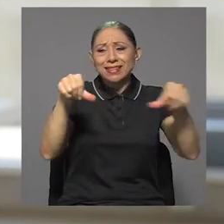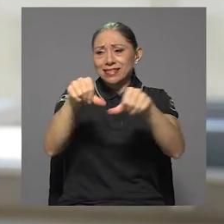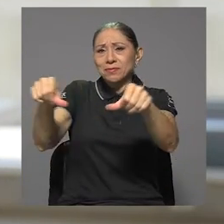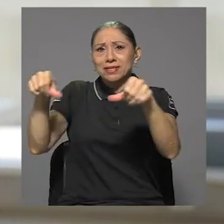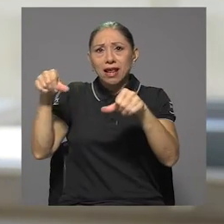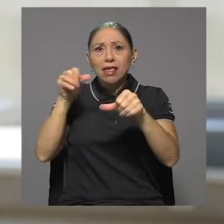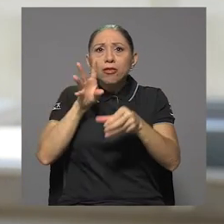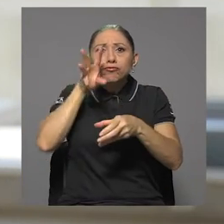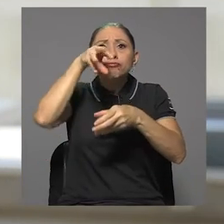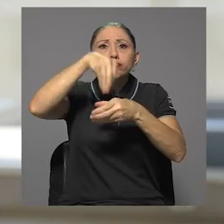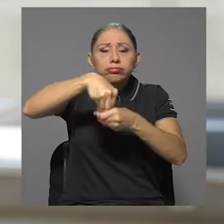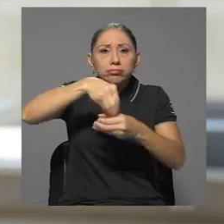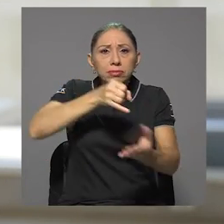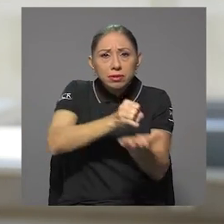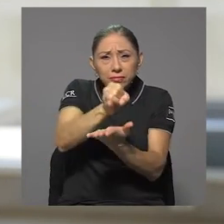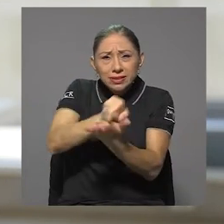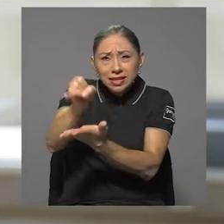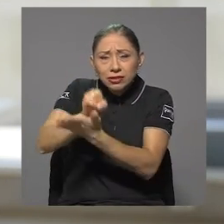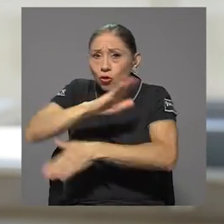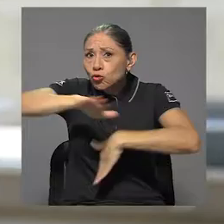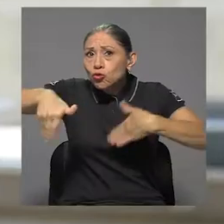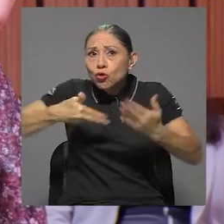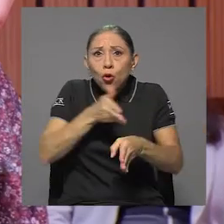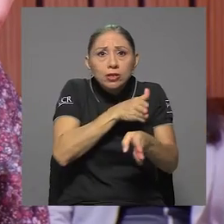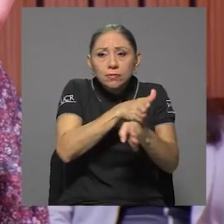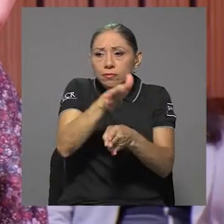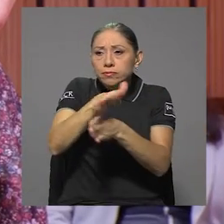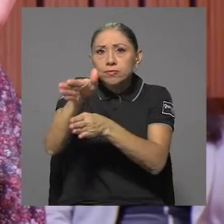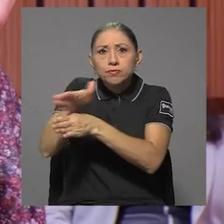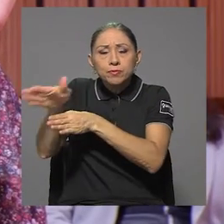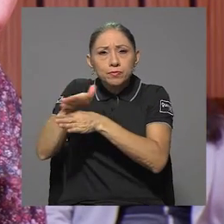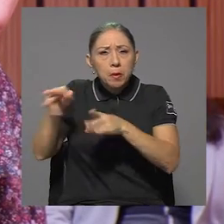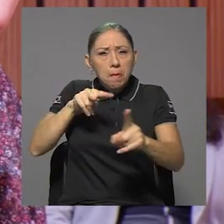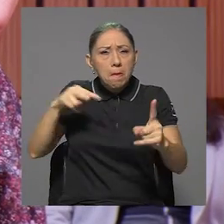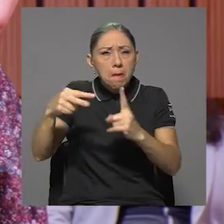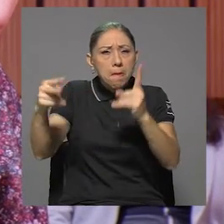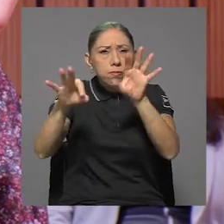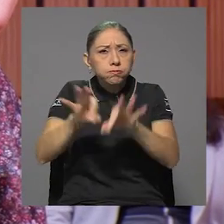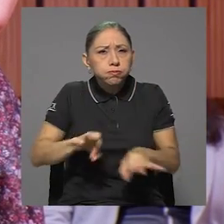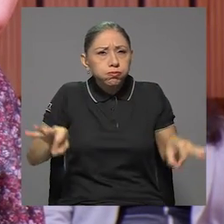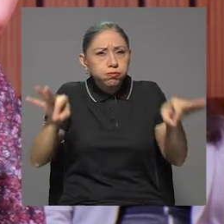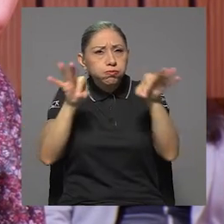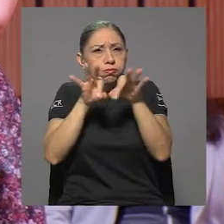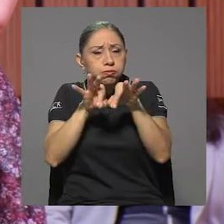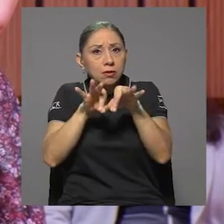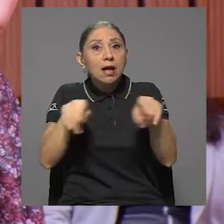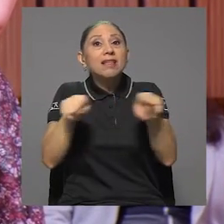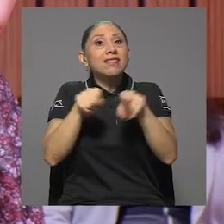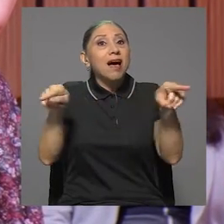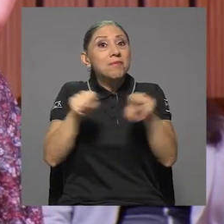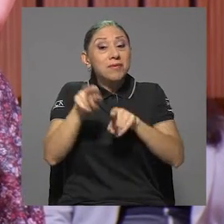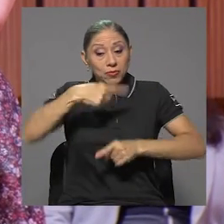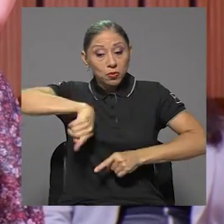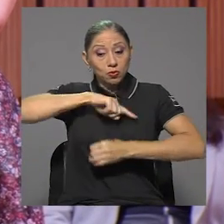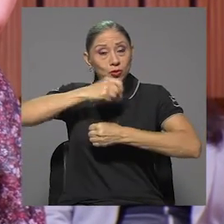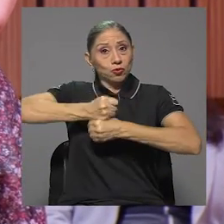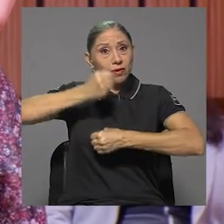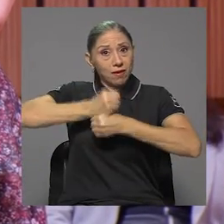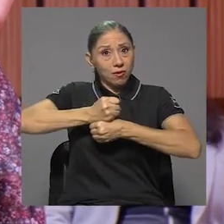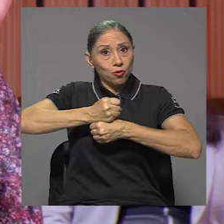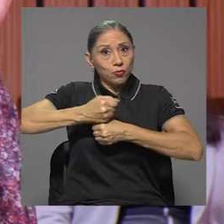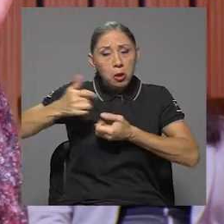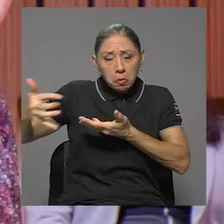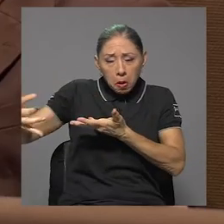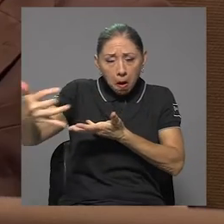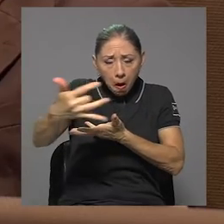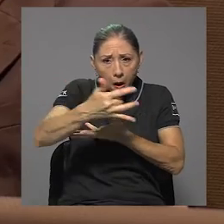haber en investigación son todos los campos los que son valiosos y tal vez más importante aún la difusión que damos a nuestro quehacer,